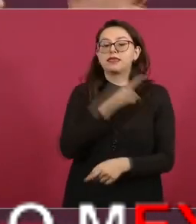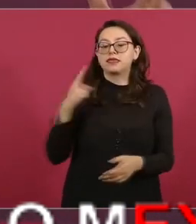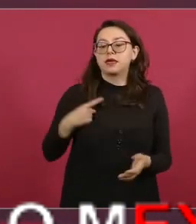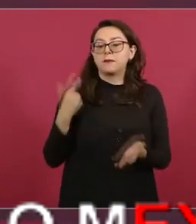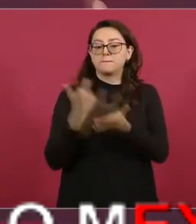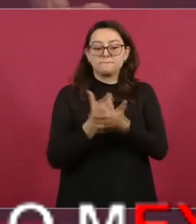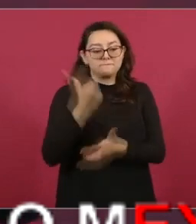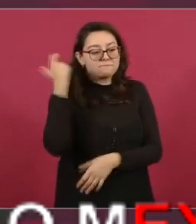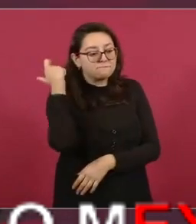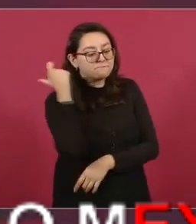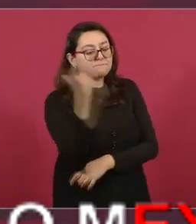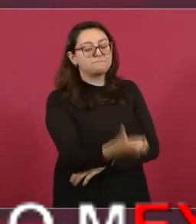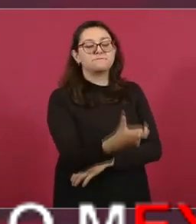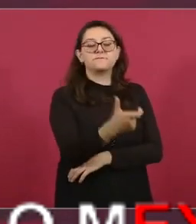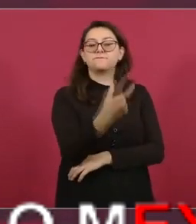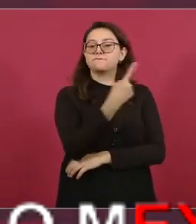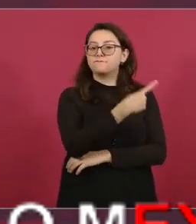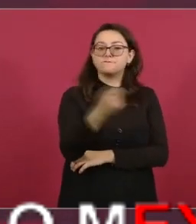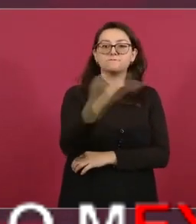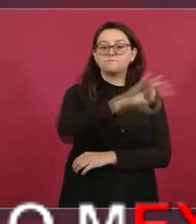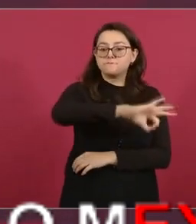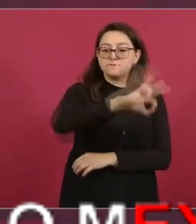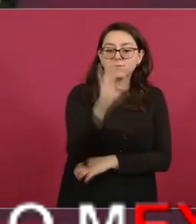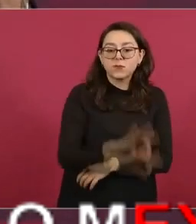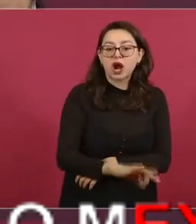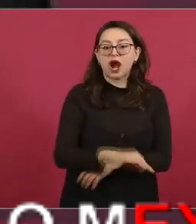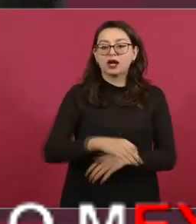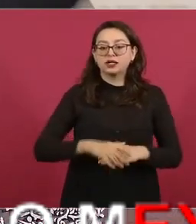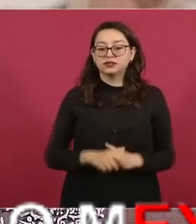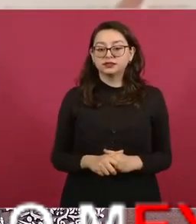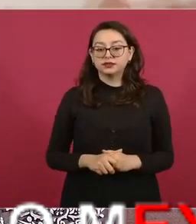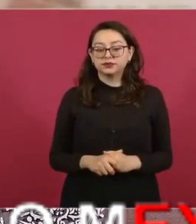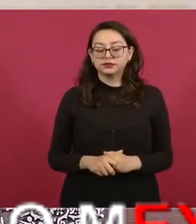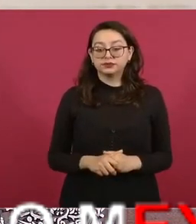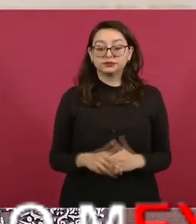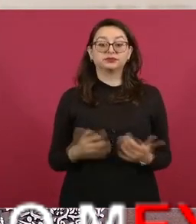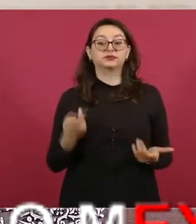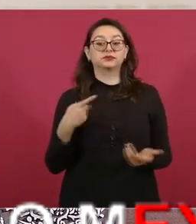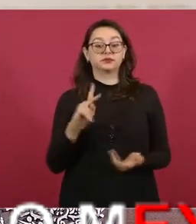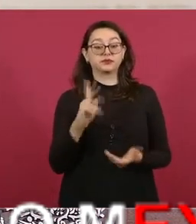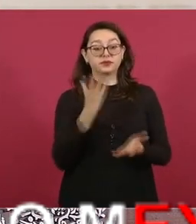mil pesos por recluso pero además la vigilancia